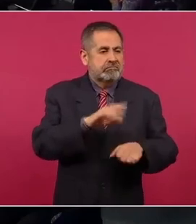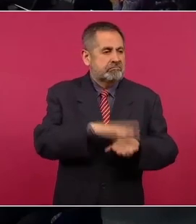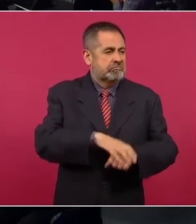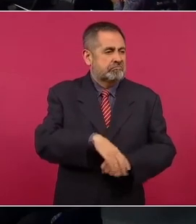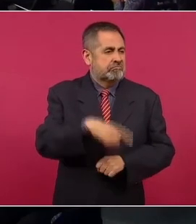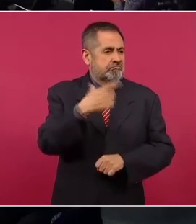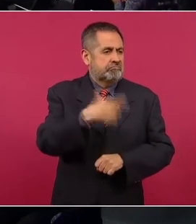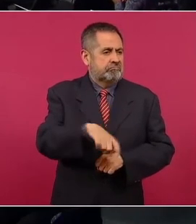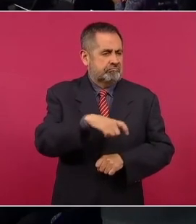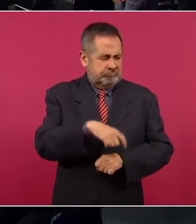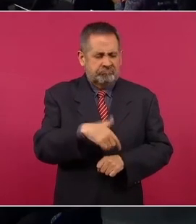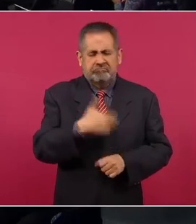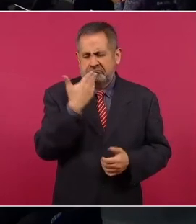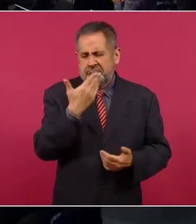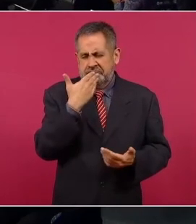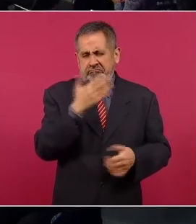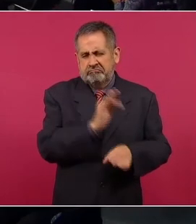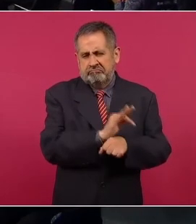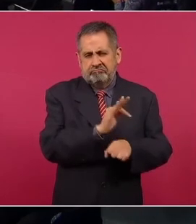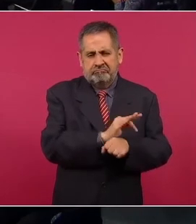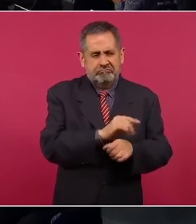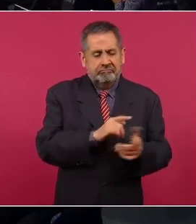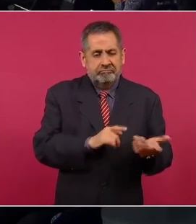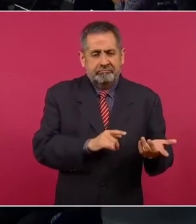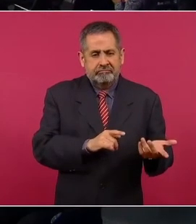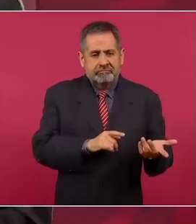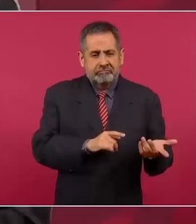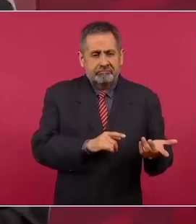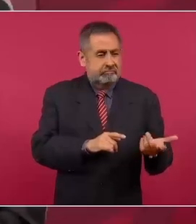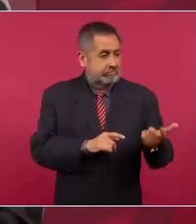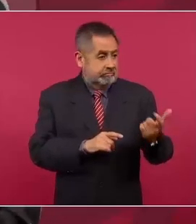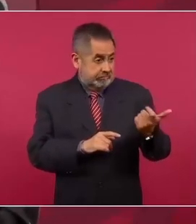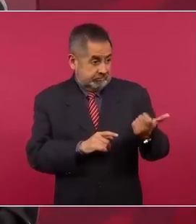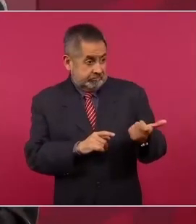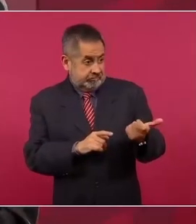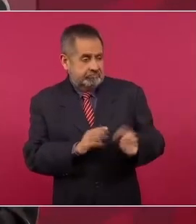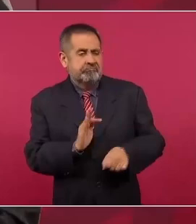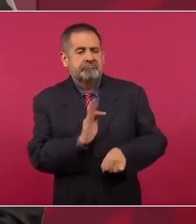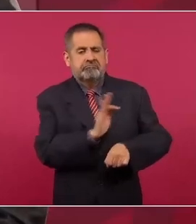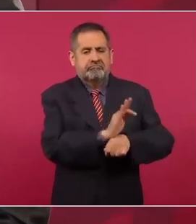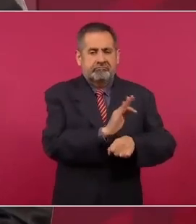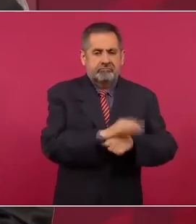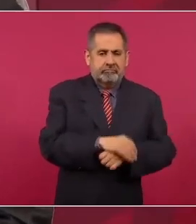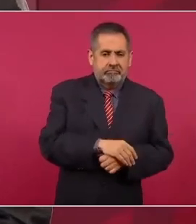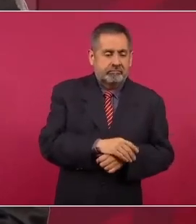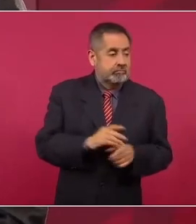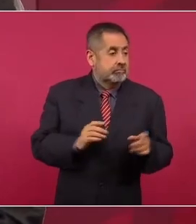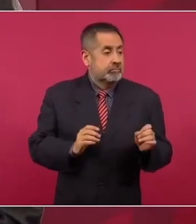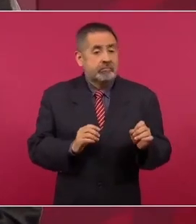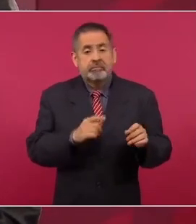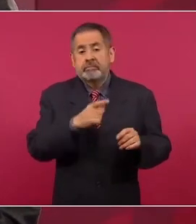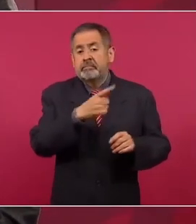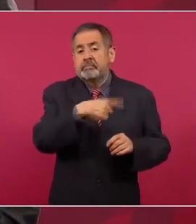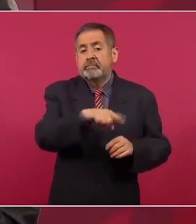dinero o los que se dedican